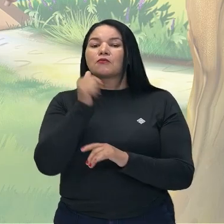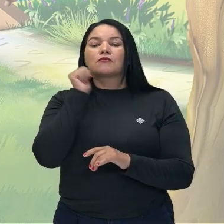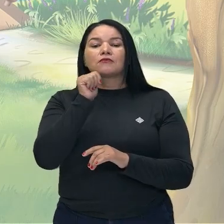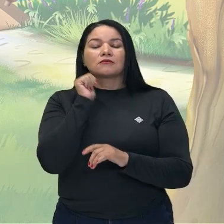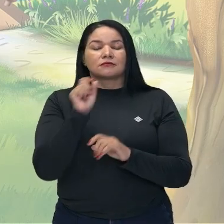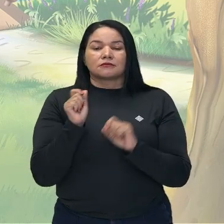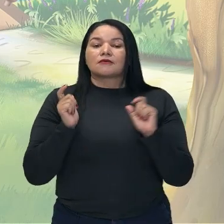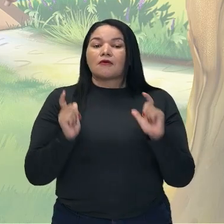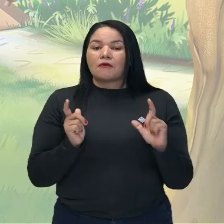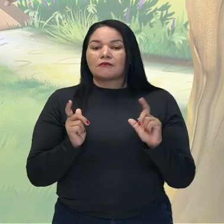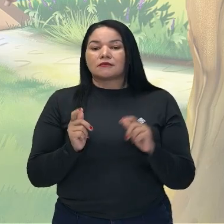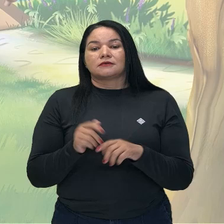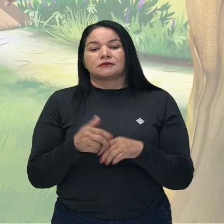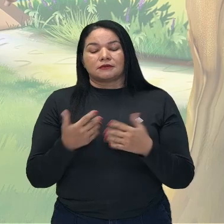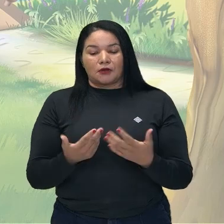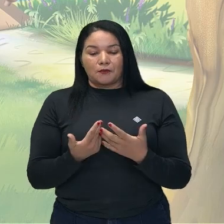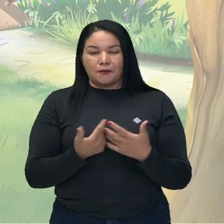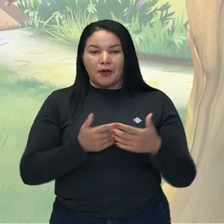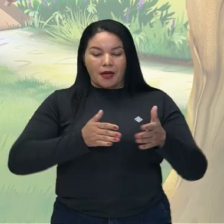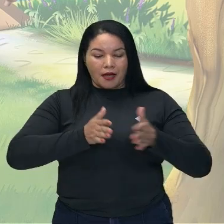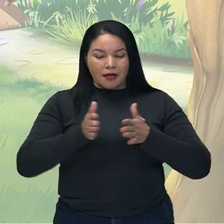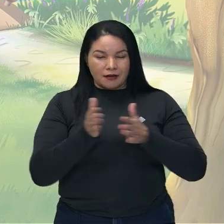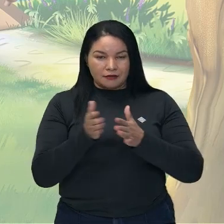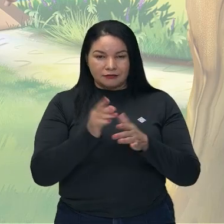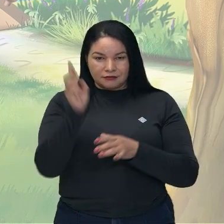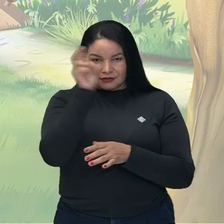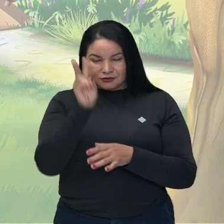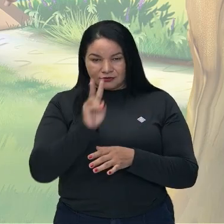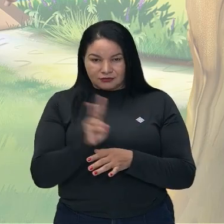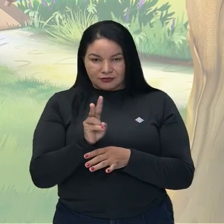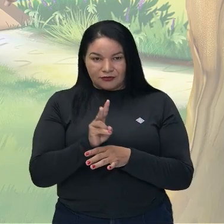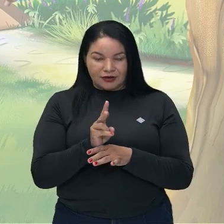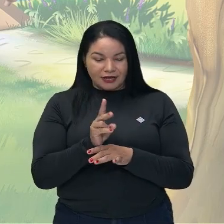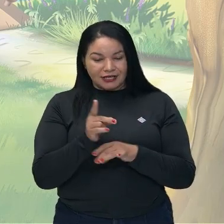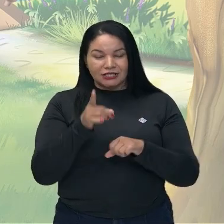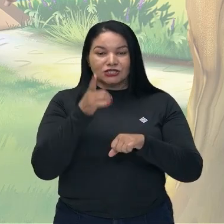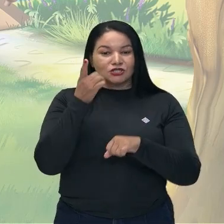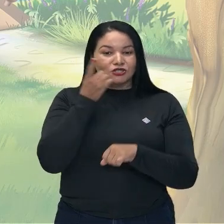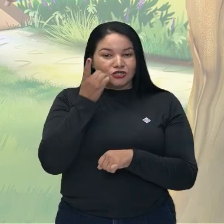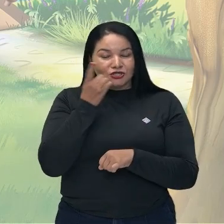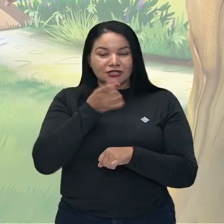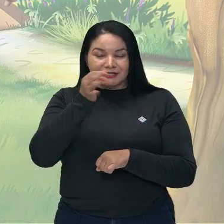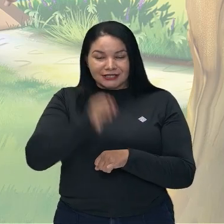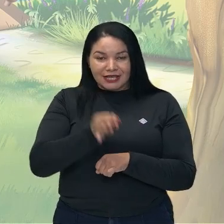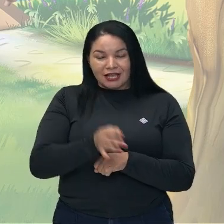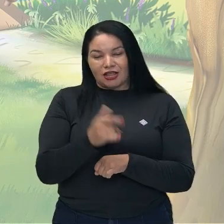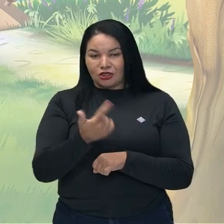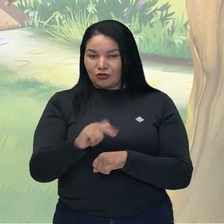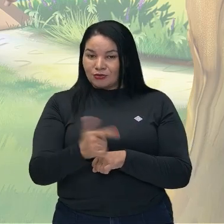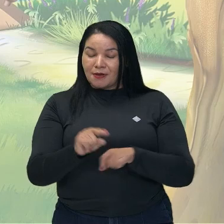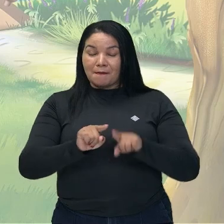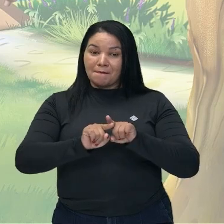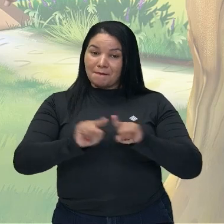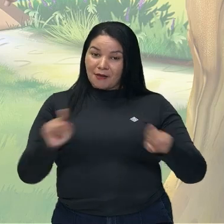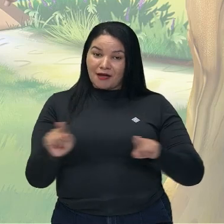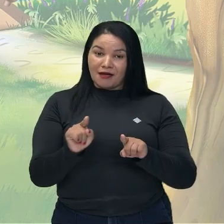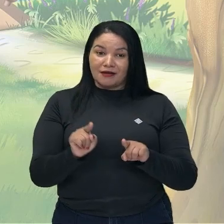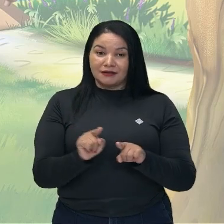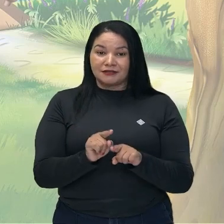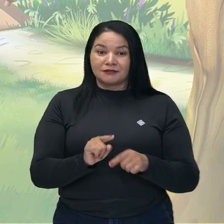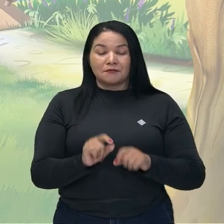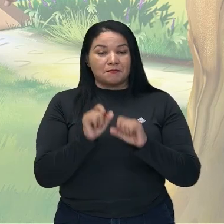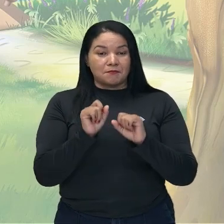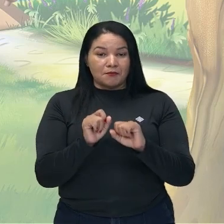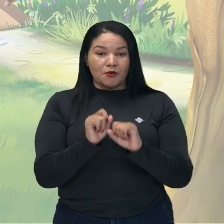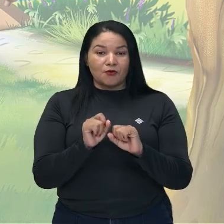La época de la historia no se especifica exactamente, pero generalmente puede